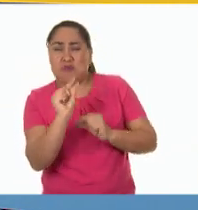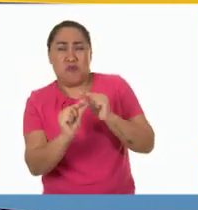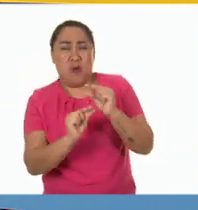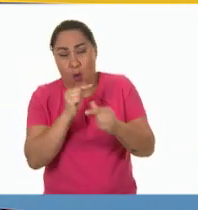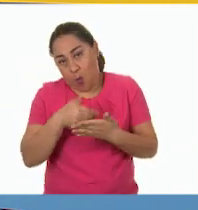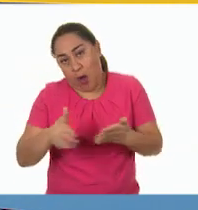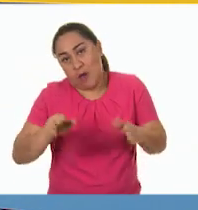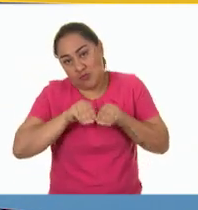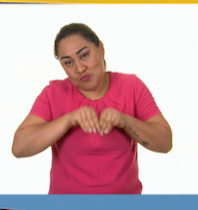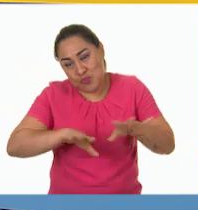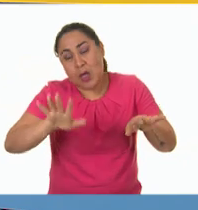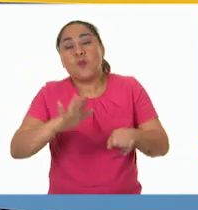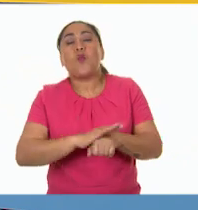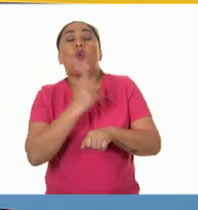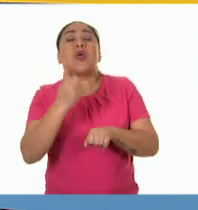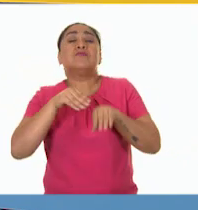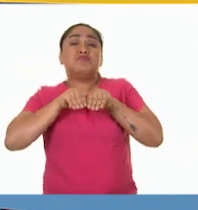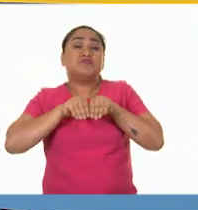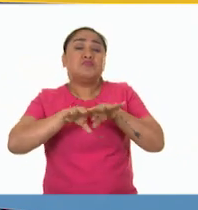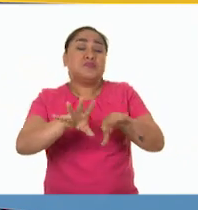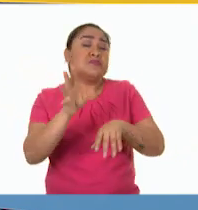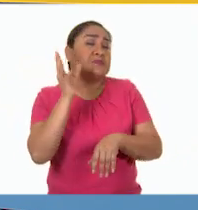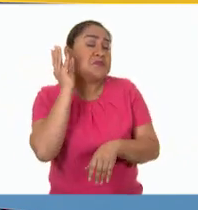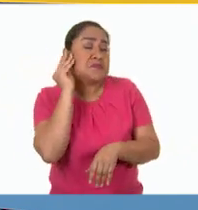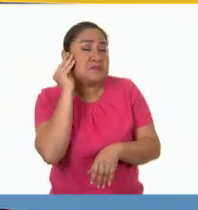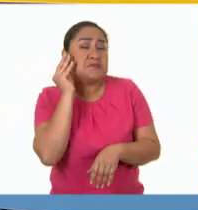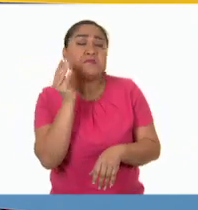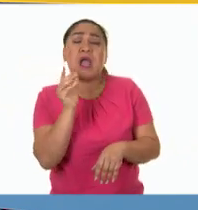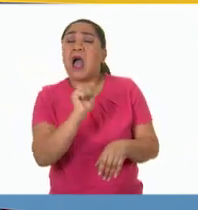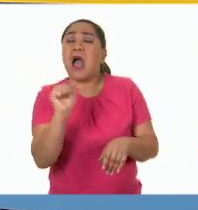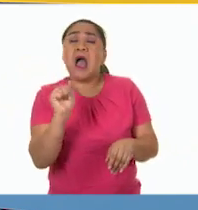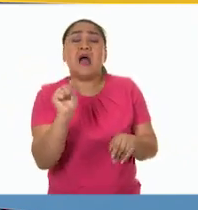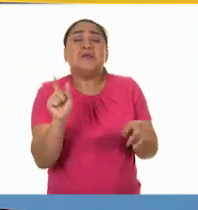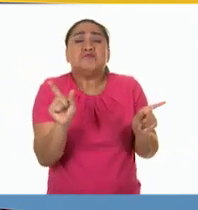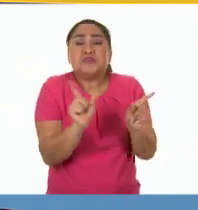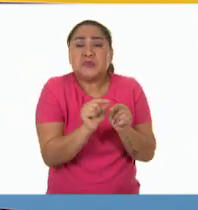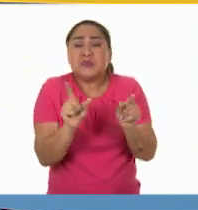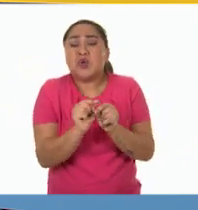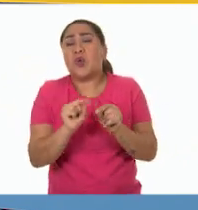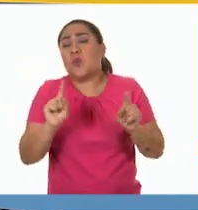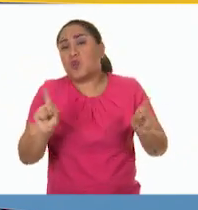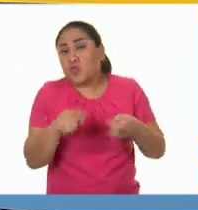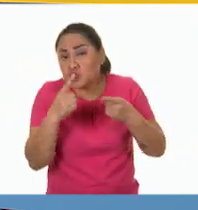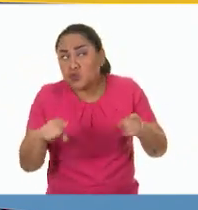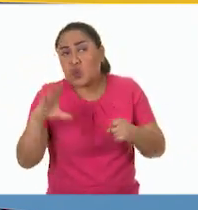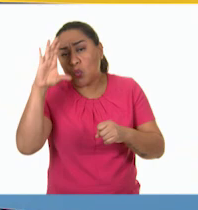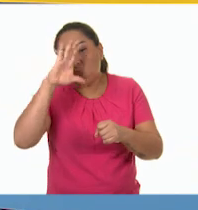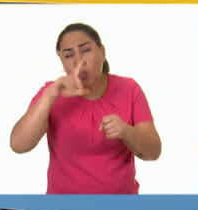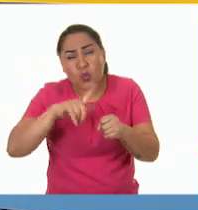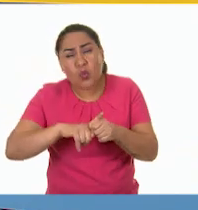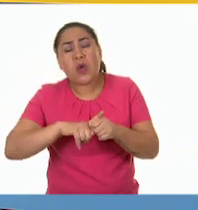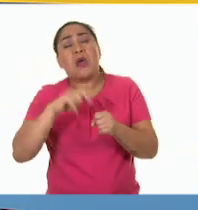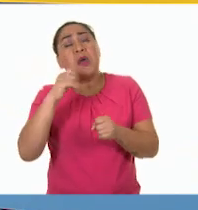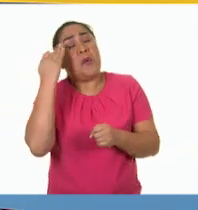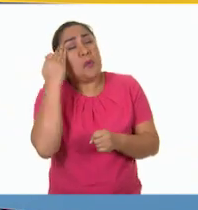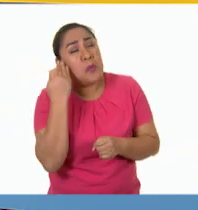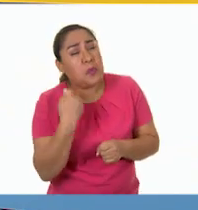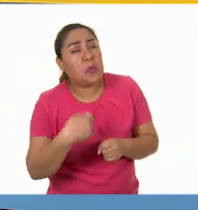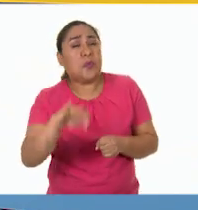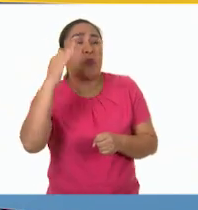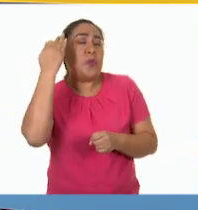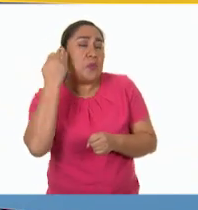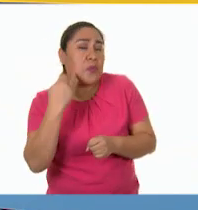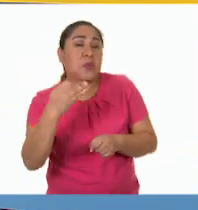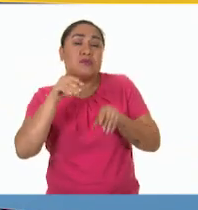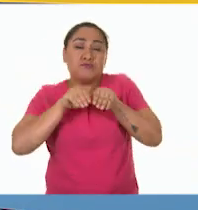pues las transmisiones que se realizaban eran principalmente segmentos musicales o culturales y solo de vez en cuando había un mensaje